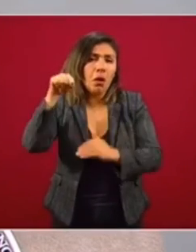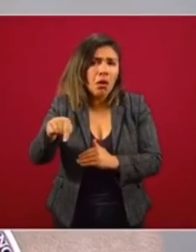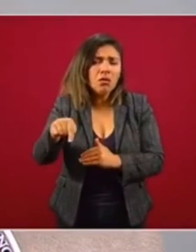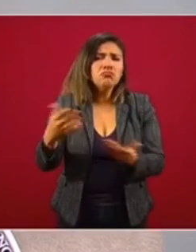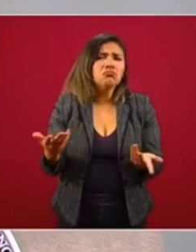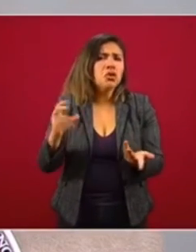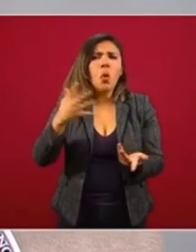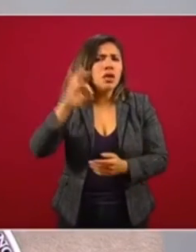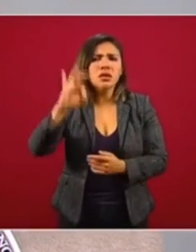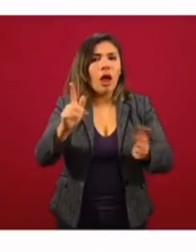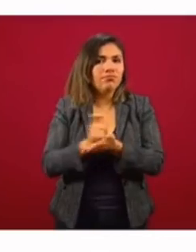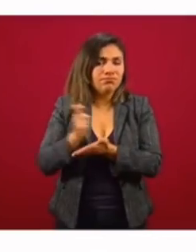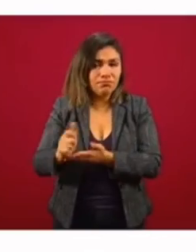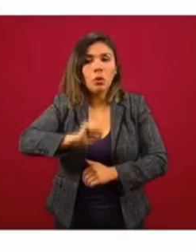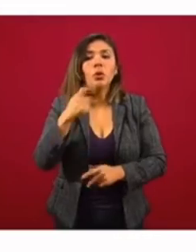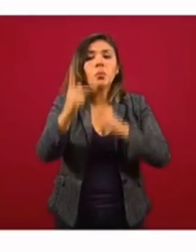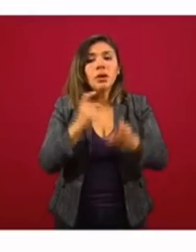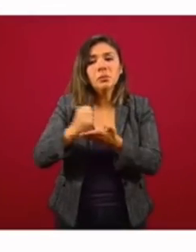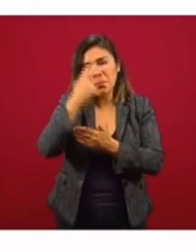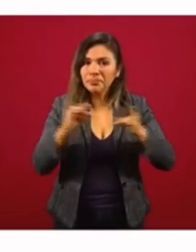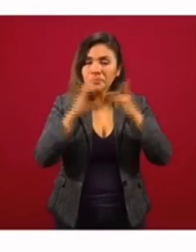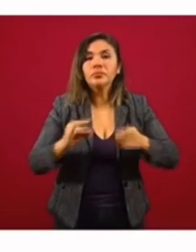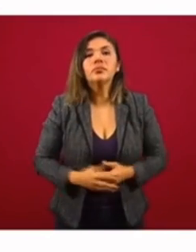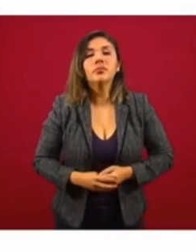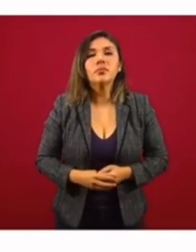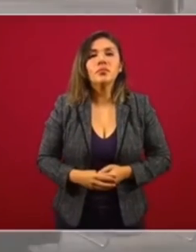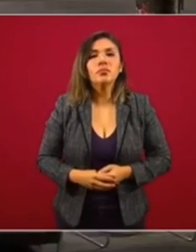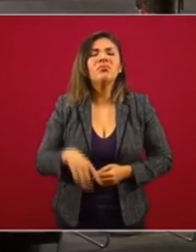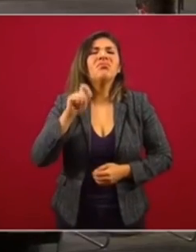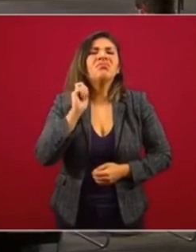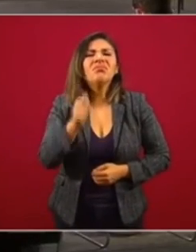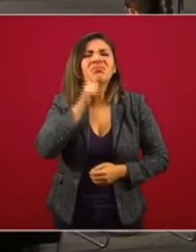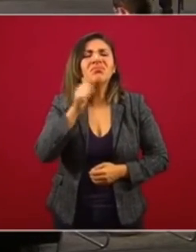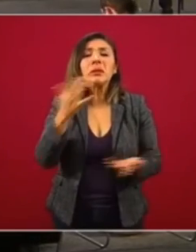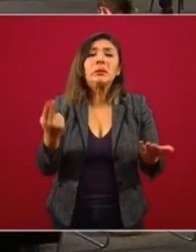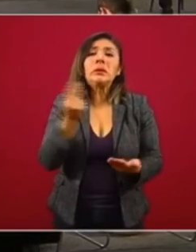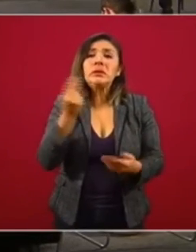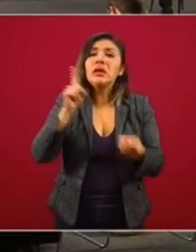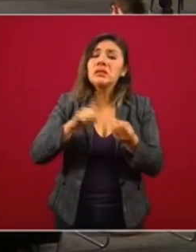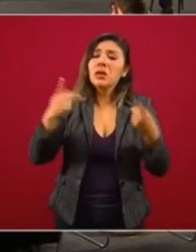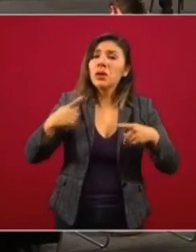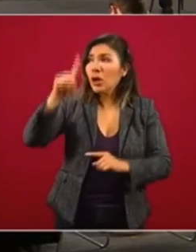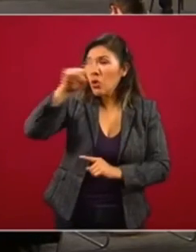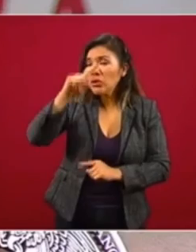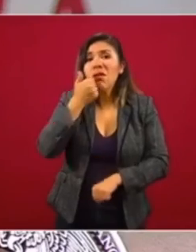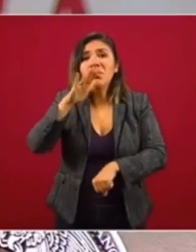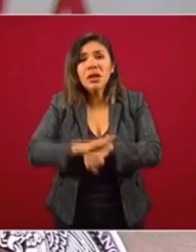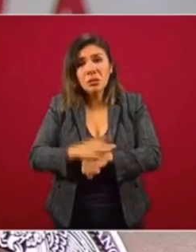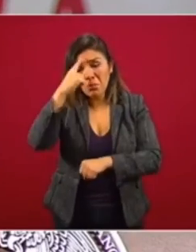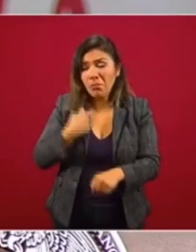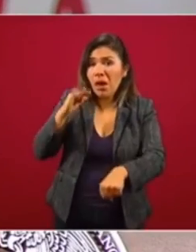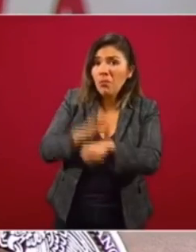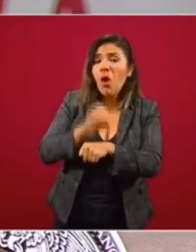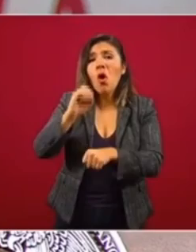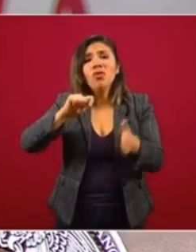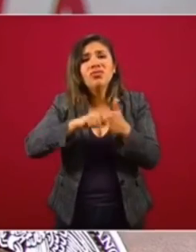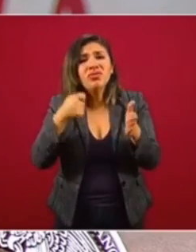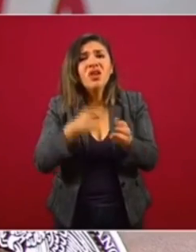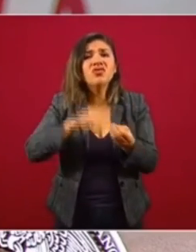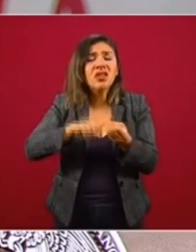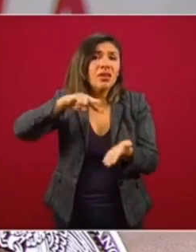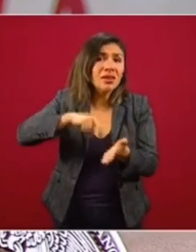ahí no hay interés. Crédito para el bien de Infonavit. Ya nada de que se requiere asesor, consejero, administrador, técnico,